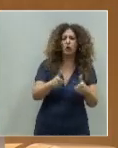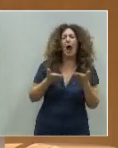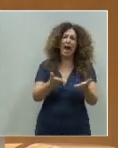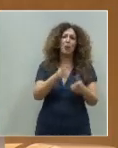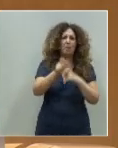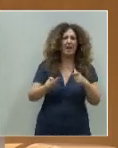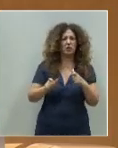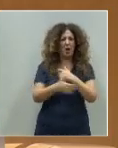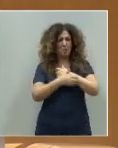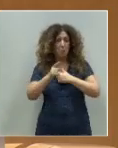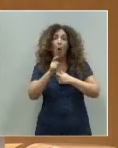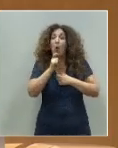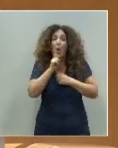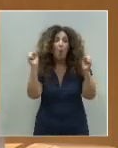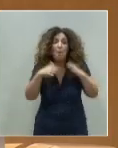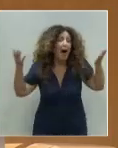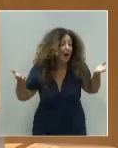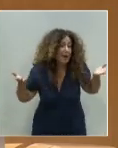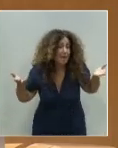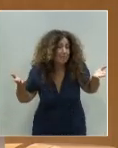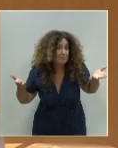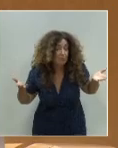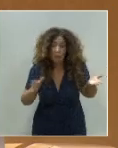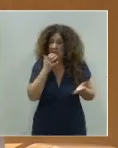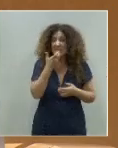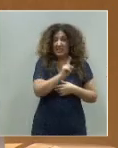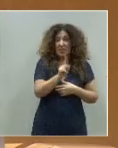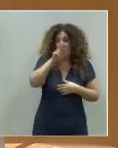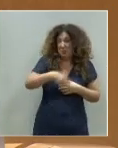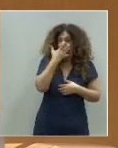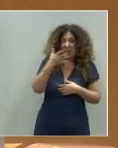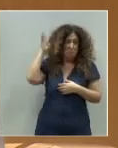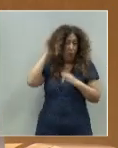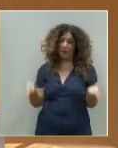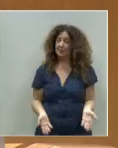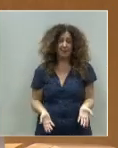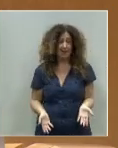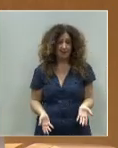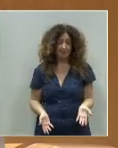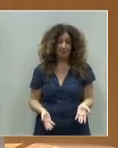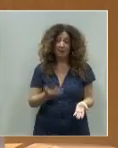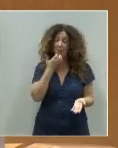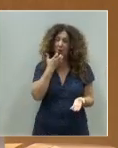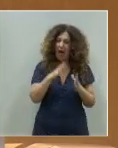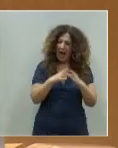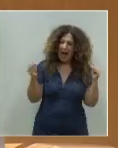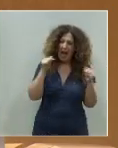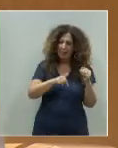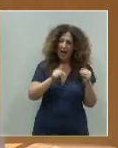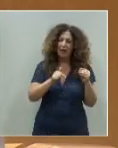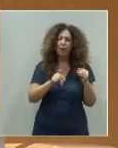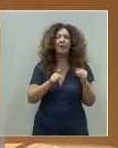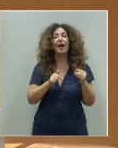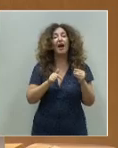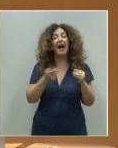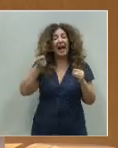es por arte de magia o es directamente hipocresía. Y así vemos cómo, por ejemplo, en Andalucía se ahorra las rentas